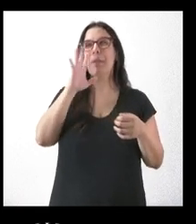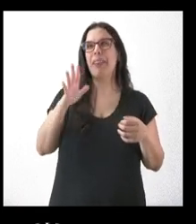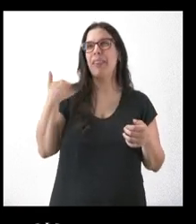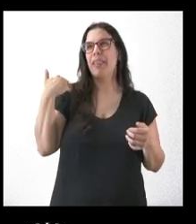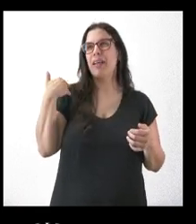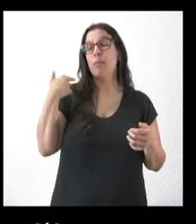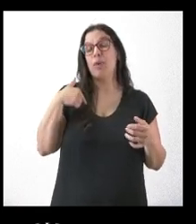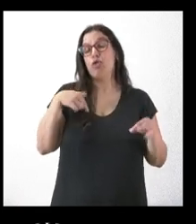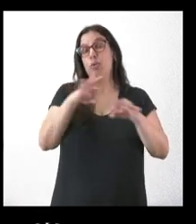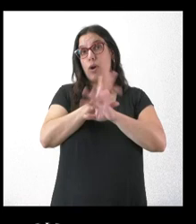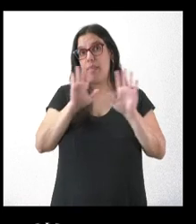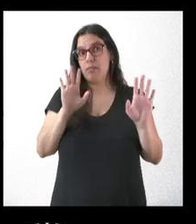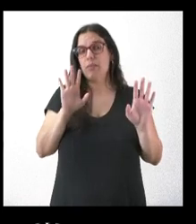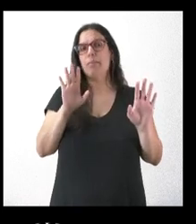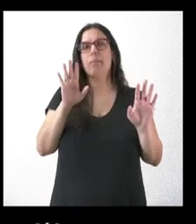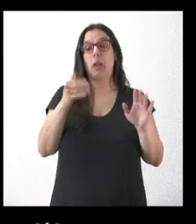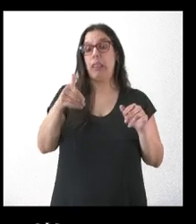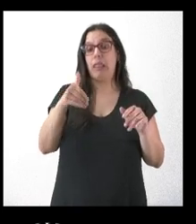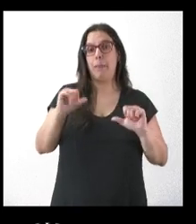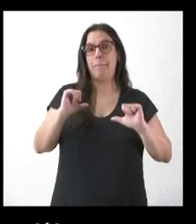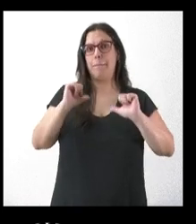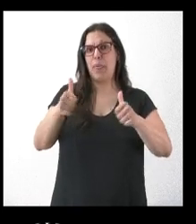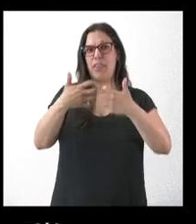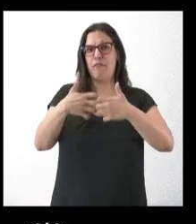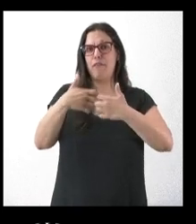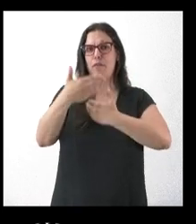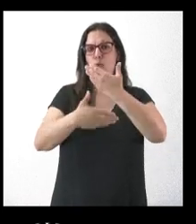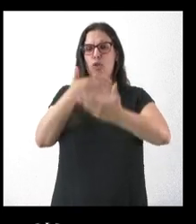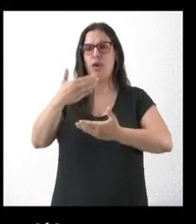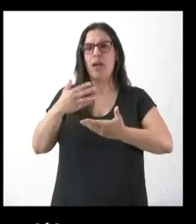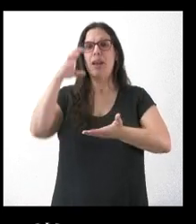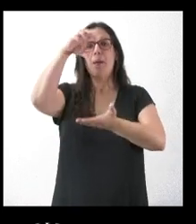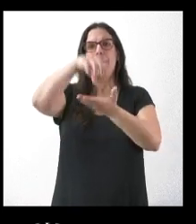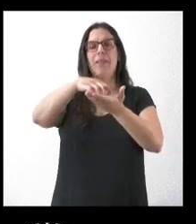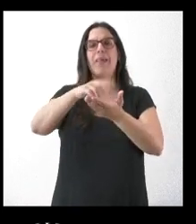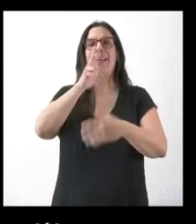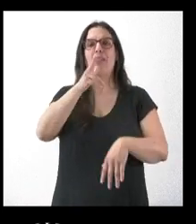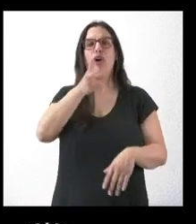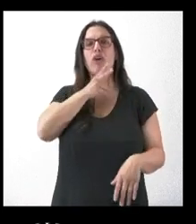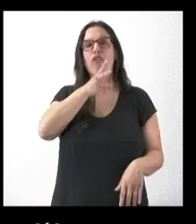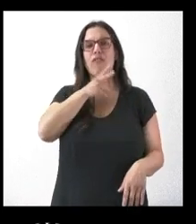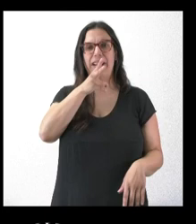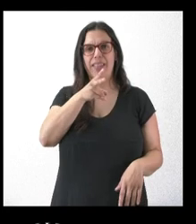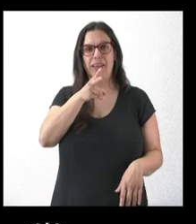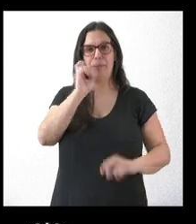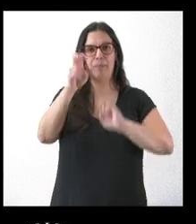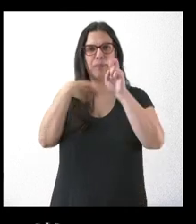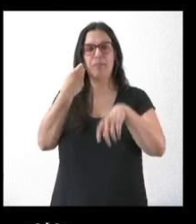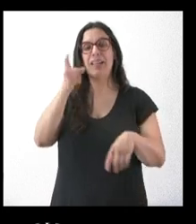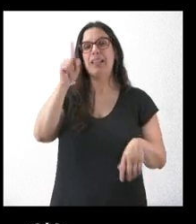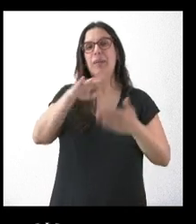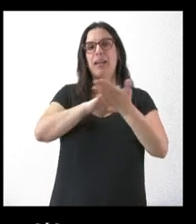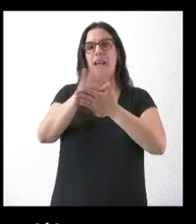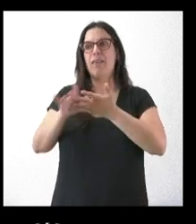o igual me estoy equivocando, debería estar a punto de comenzar a funcionar la planta de hidrógeno verde y además se hablaba del desembarco de nuevas